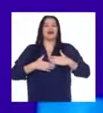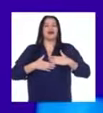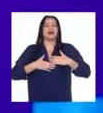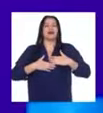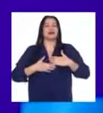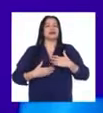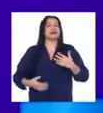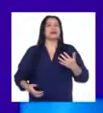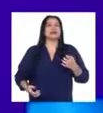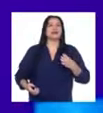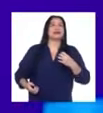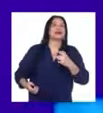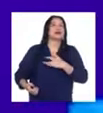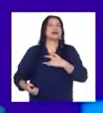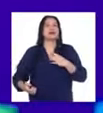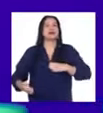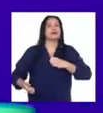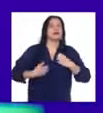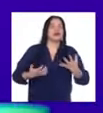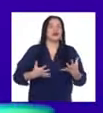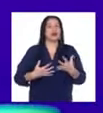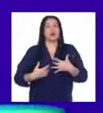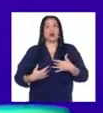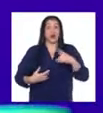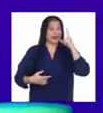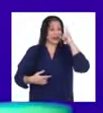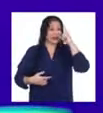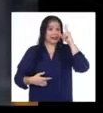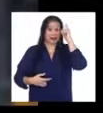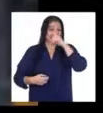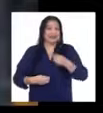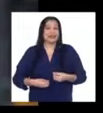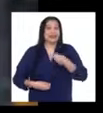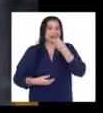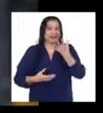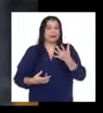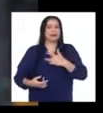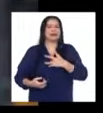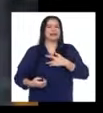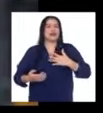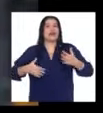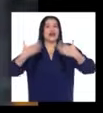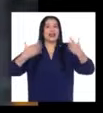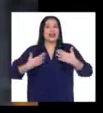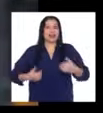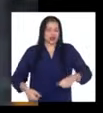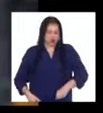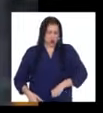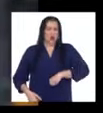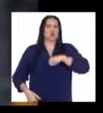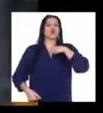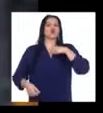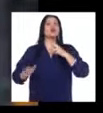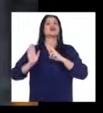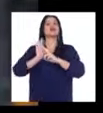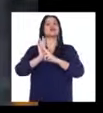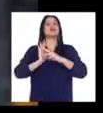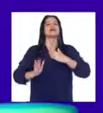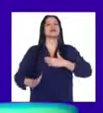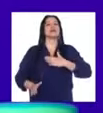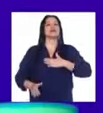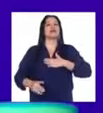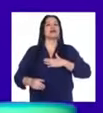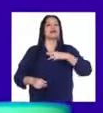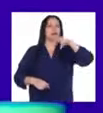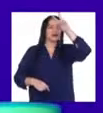describir. Me siento muy contenta y orgullosa de poder representar a mi país.